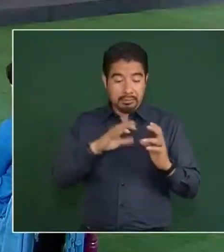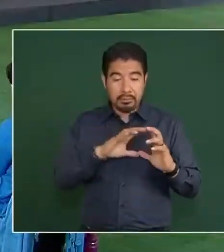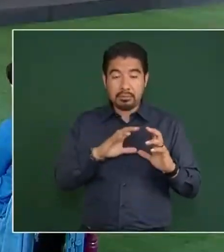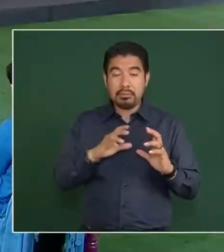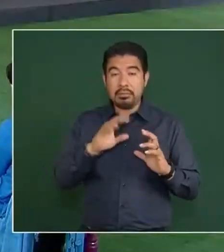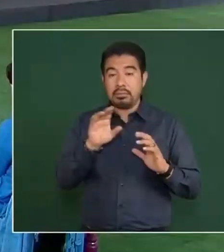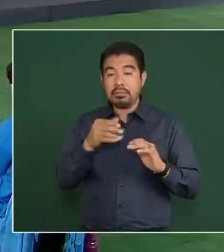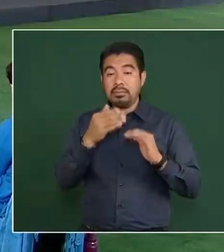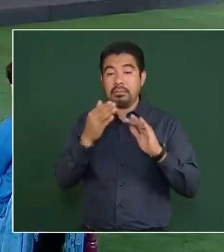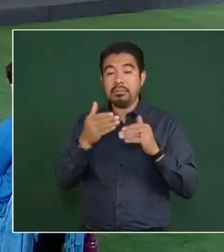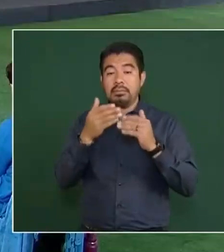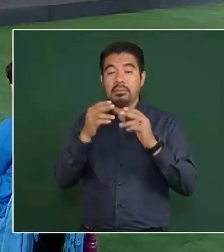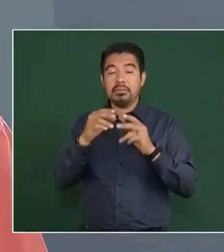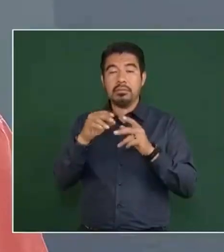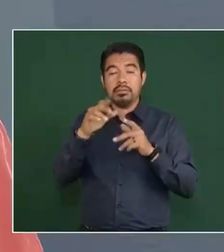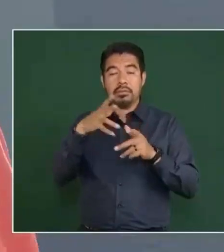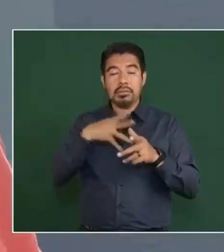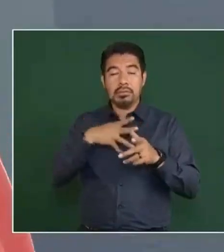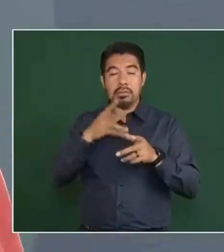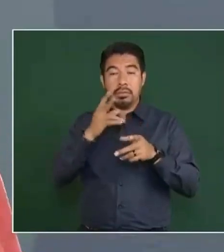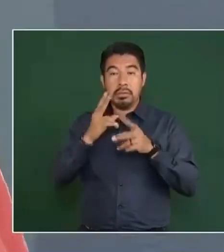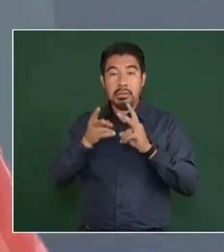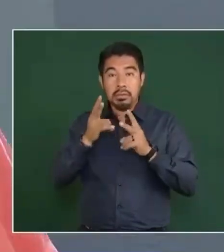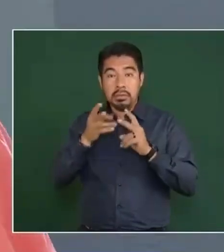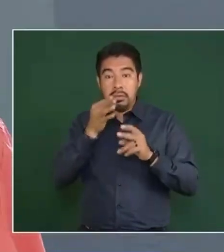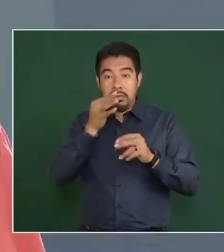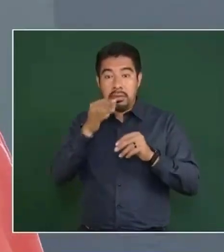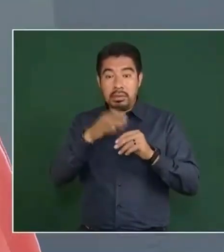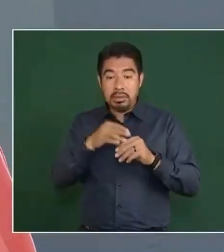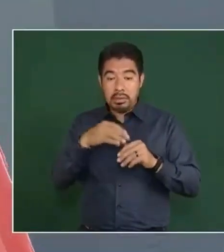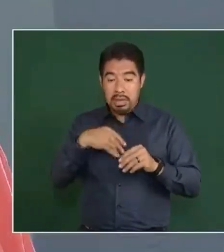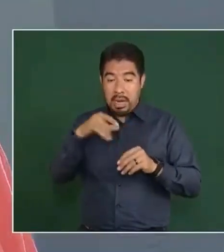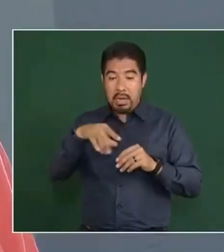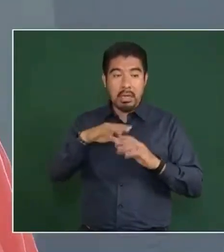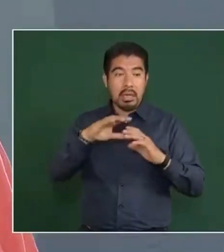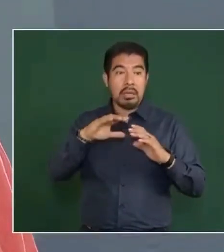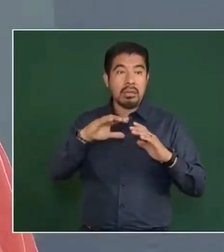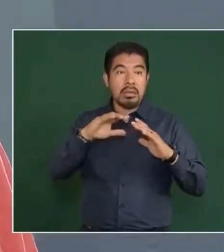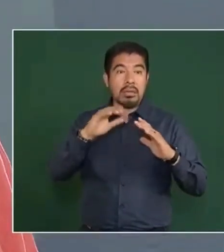antropólogo, pero si en Tabasco no hay indios.